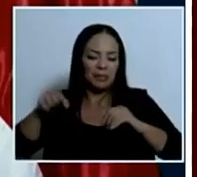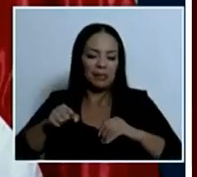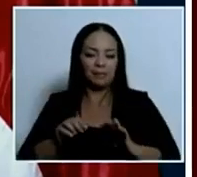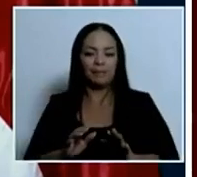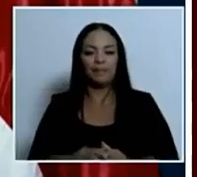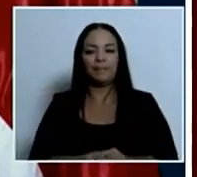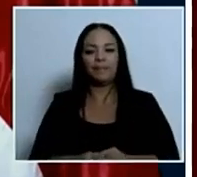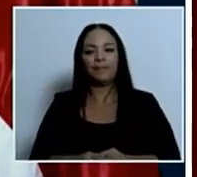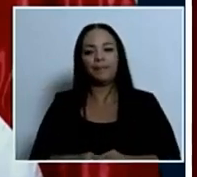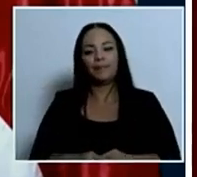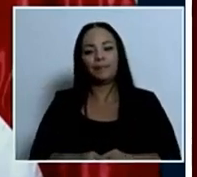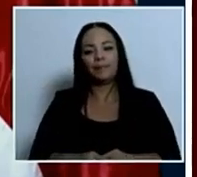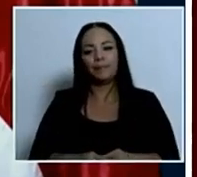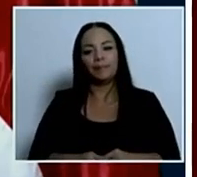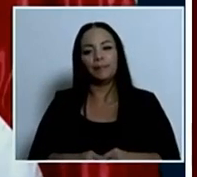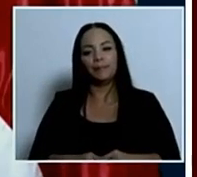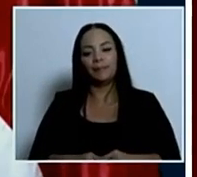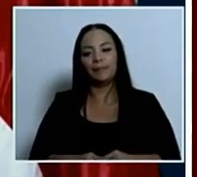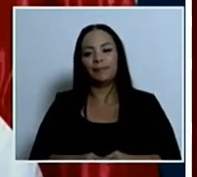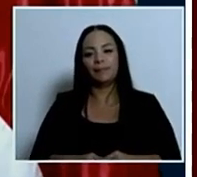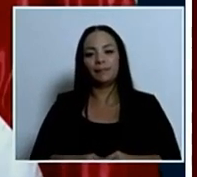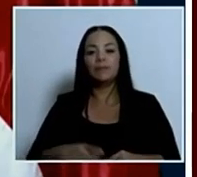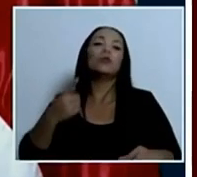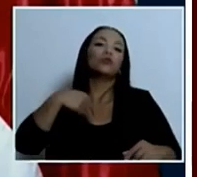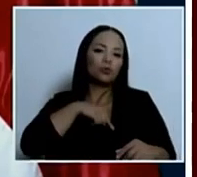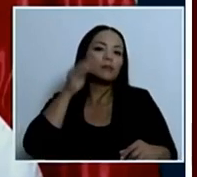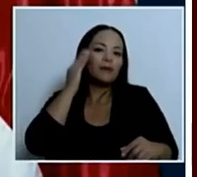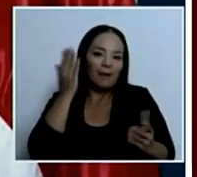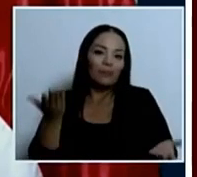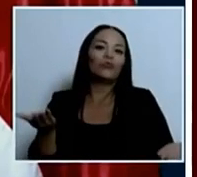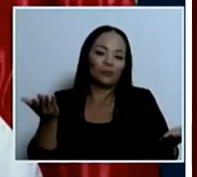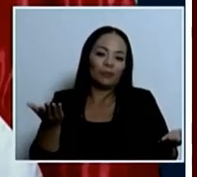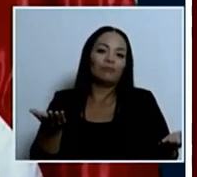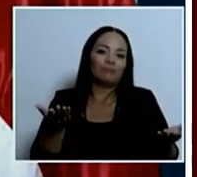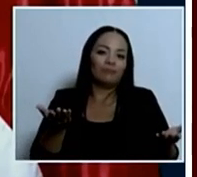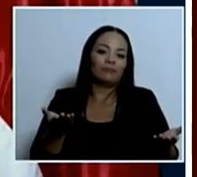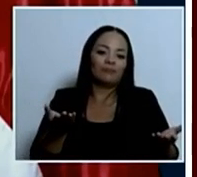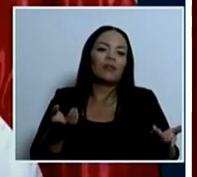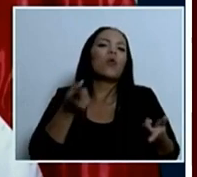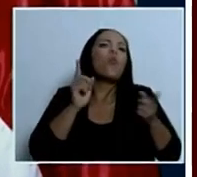y nosotros sabemos la causa es guerra de pandillas